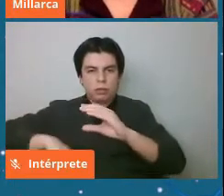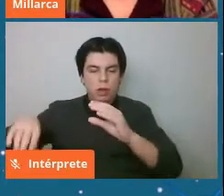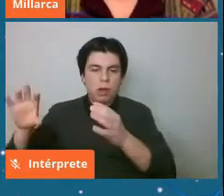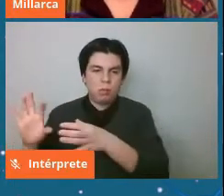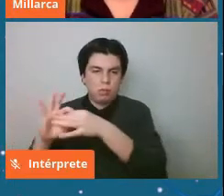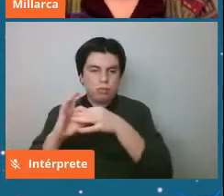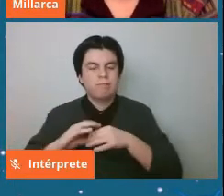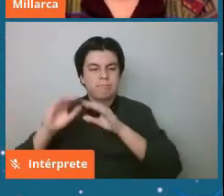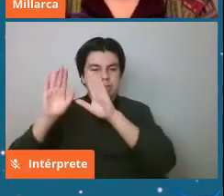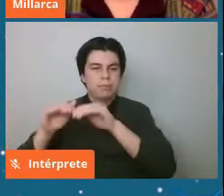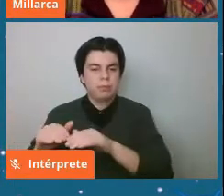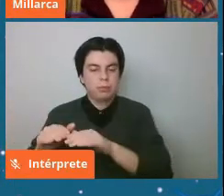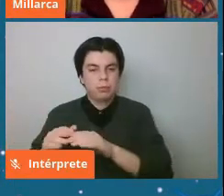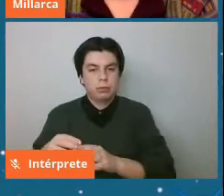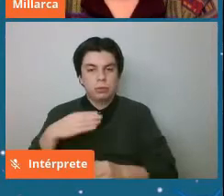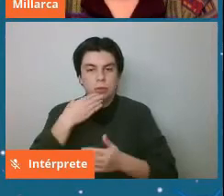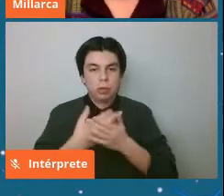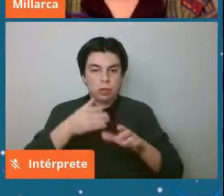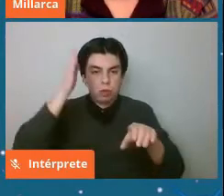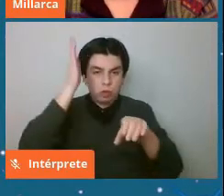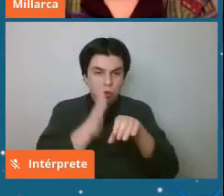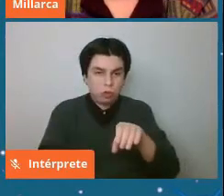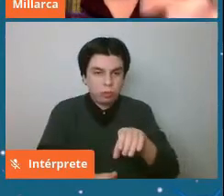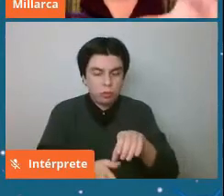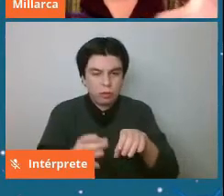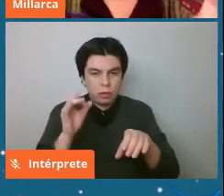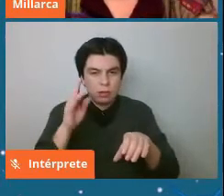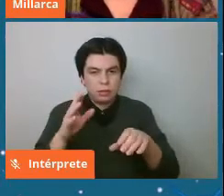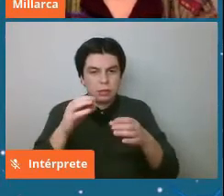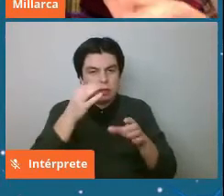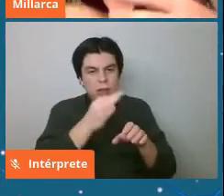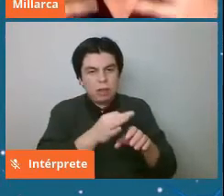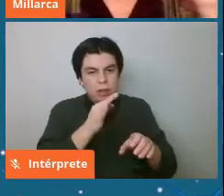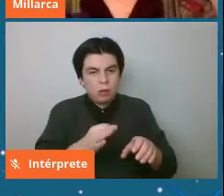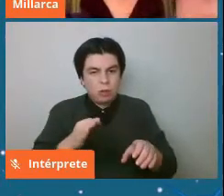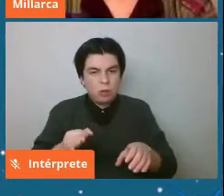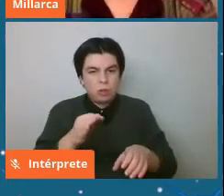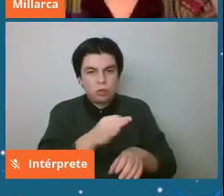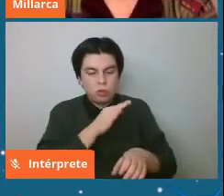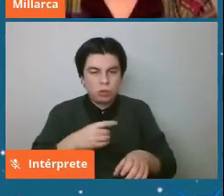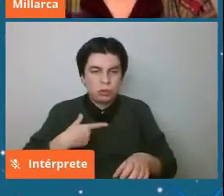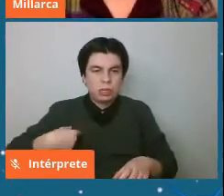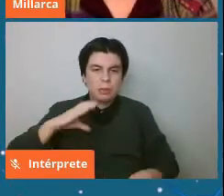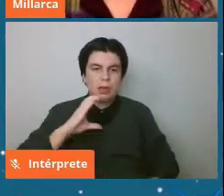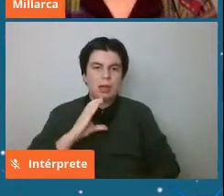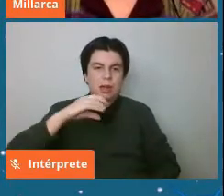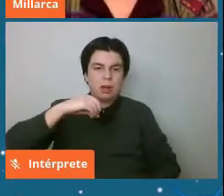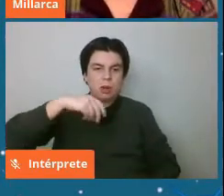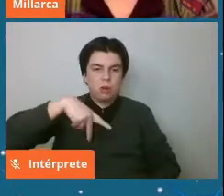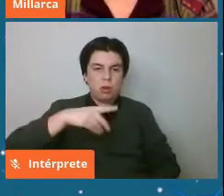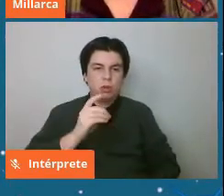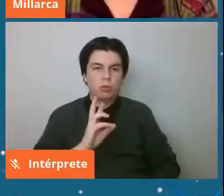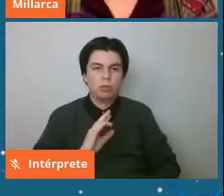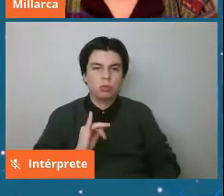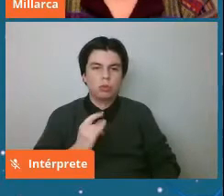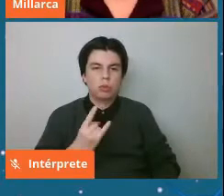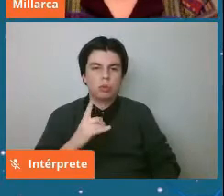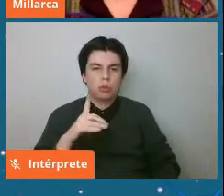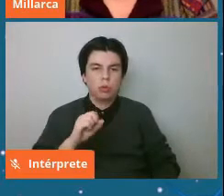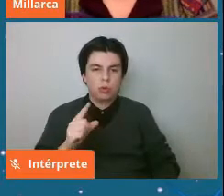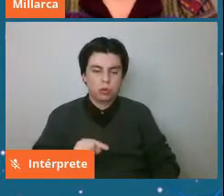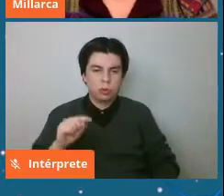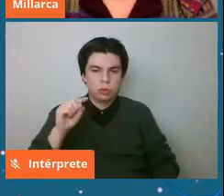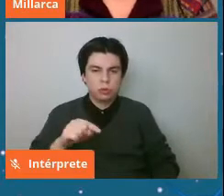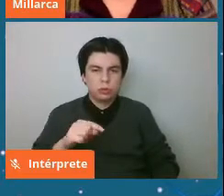y acá así se ven cuando los cortamos se ven estos circulitos que son los cóndrolos que le dan el nombre a los cóndritos y este material